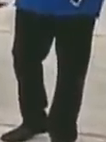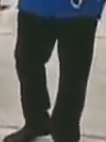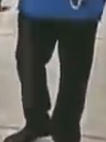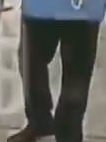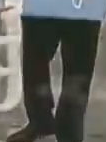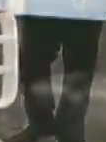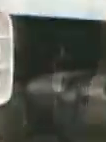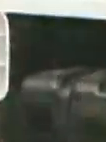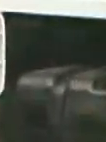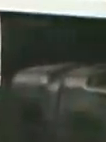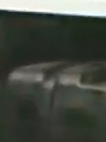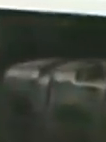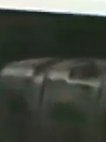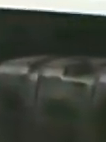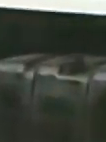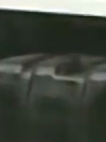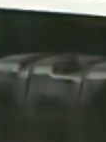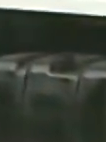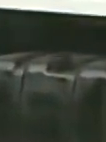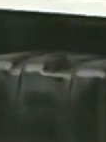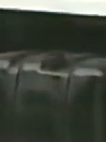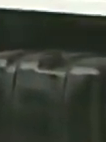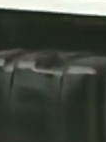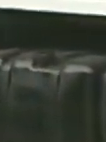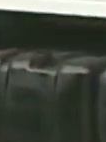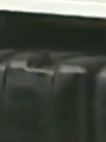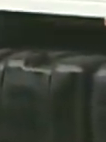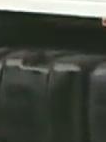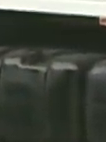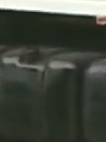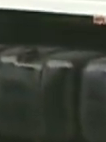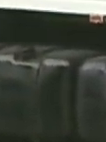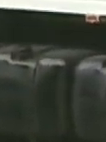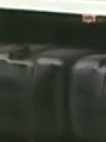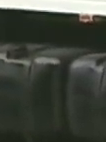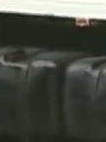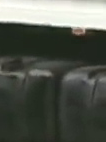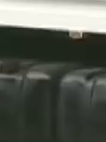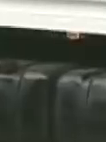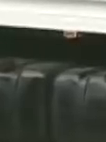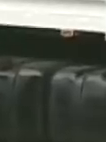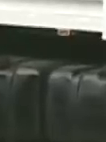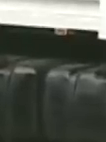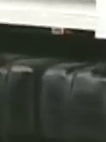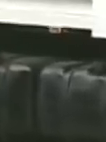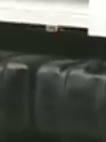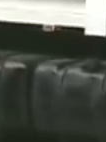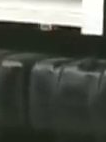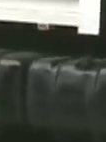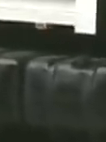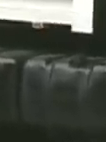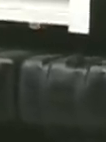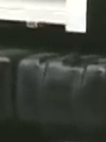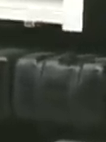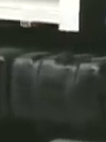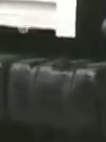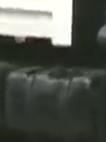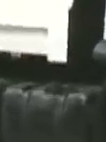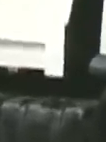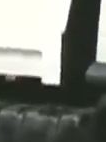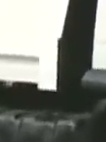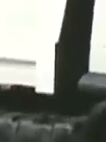los municipios de todo el país, aquí están estos camiones recolectores de basura, los más modernos del mundo,